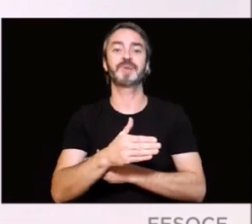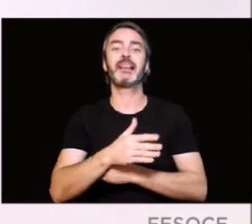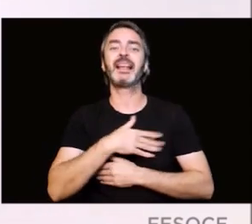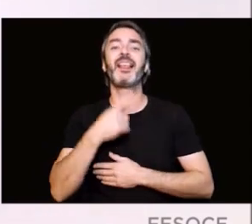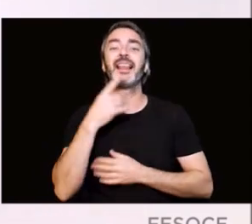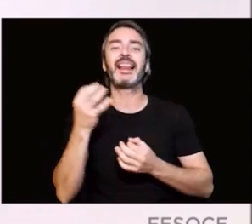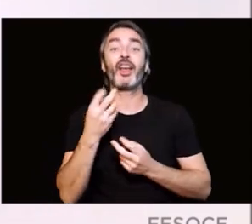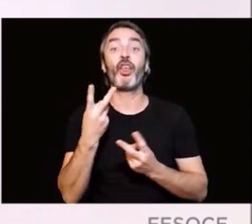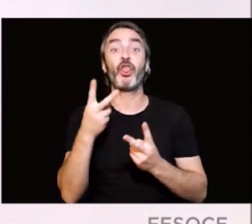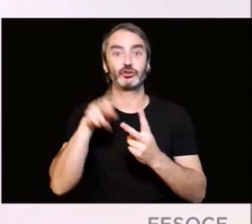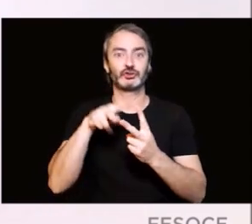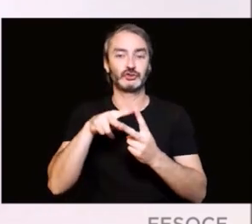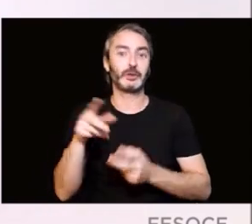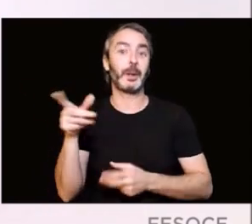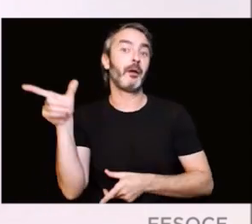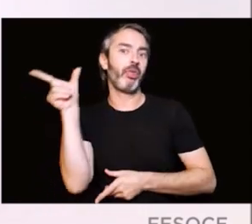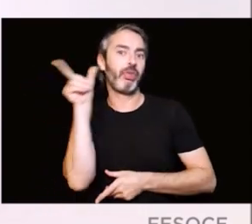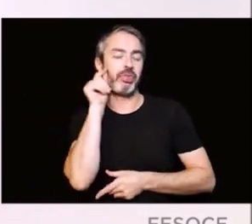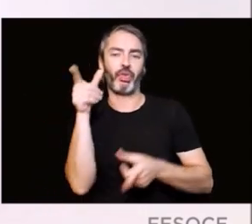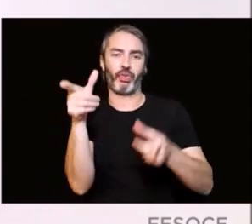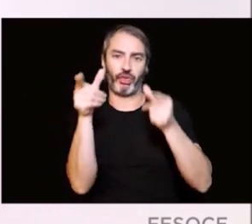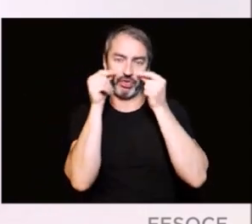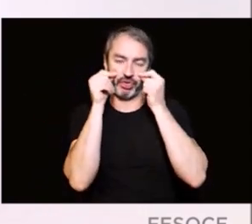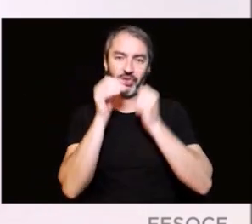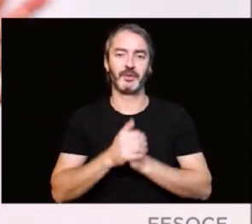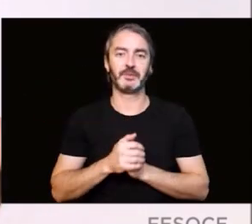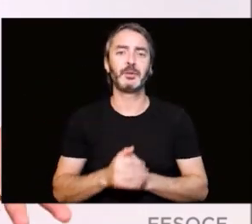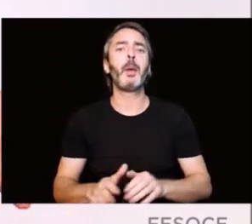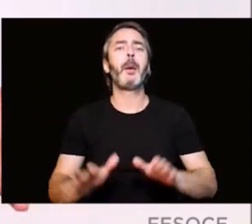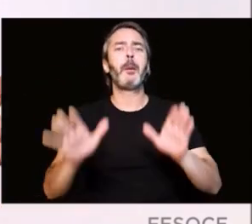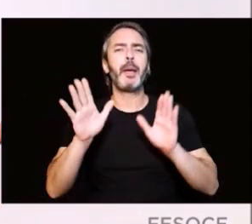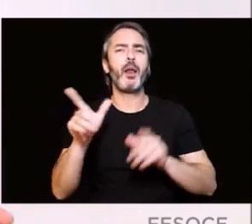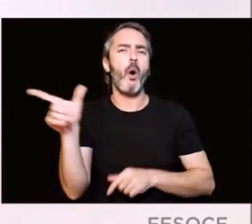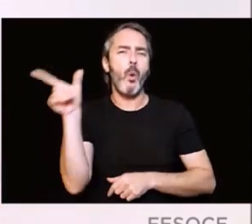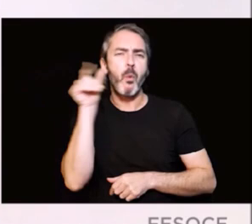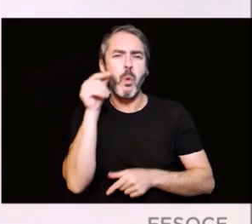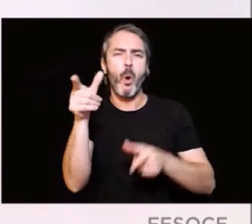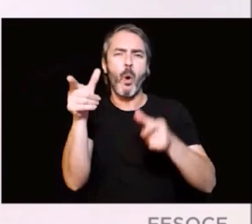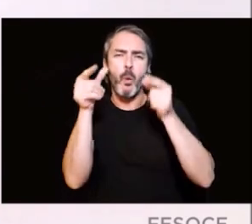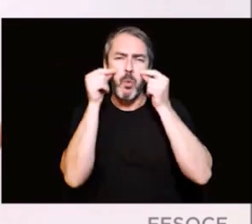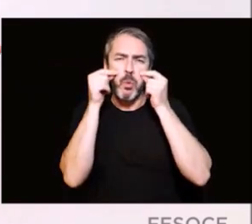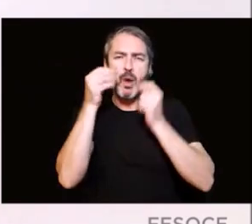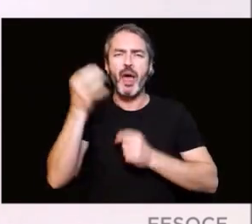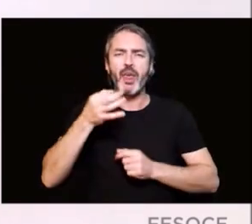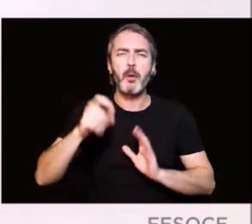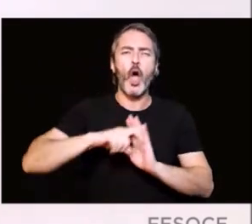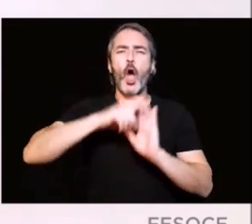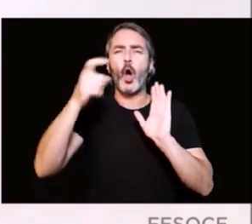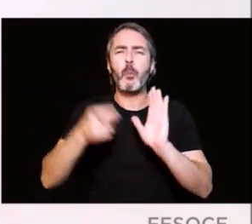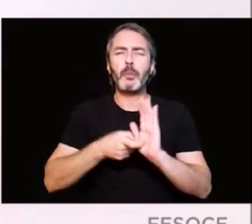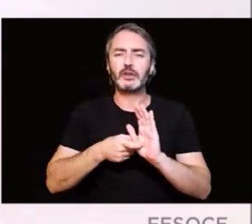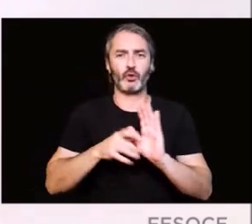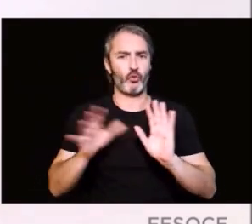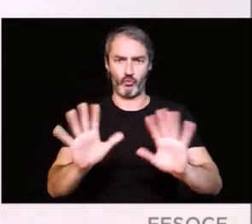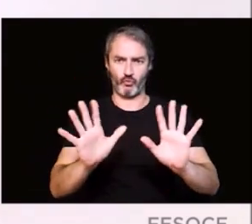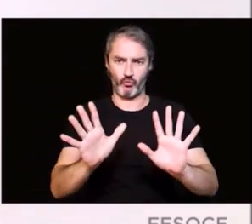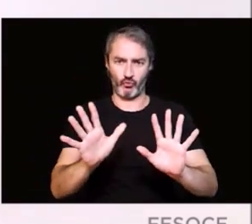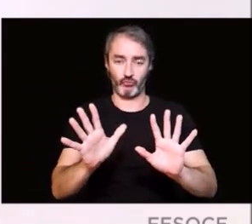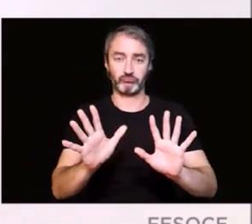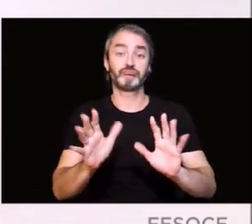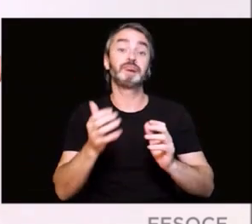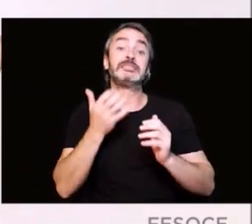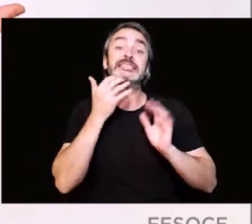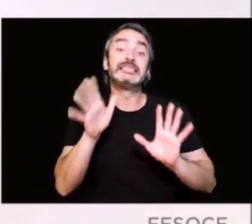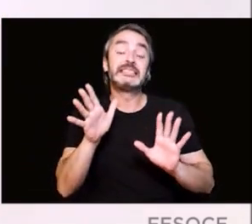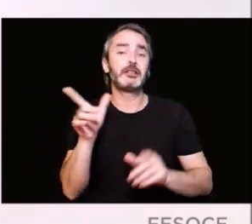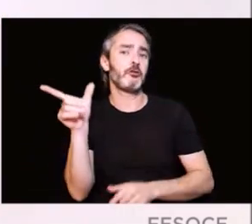pérdida combinada de visión y de audición. No debemos pensar que la sordera y la ceguera deben de ser totales. No, cuando hay